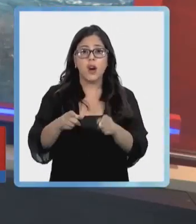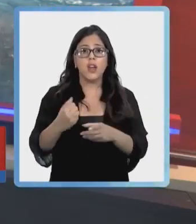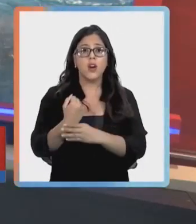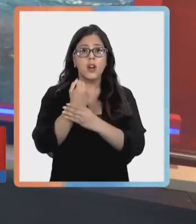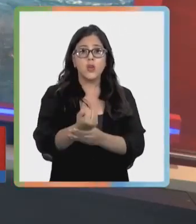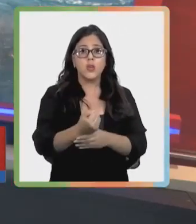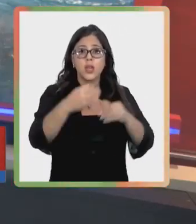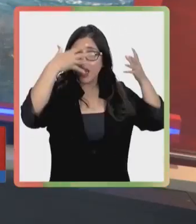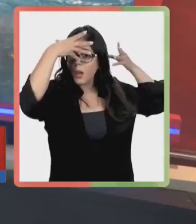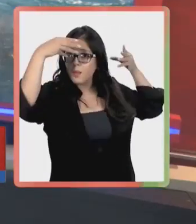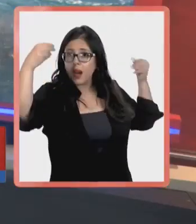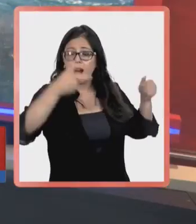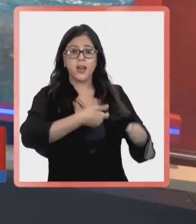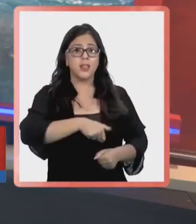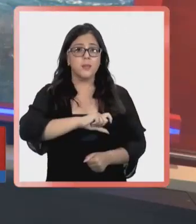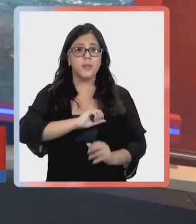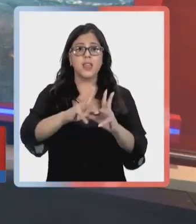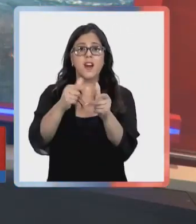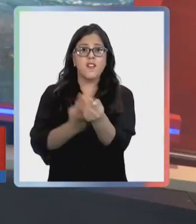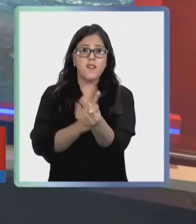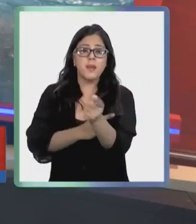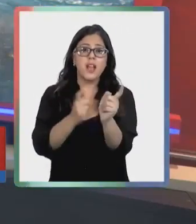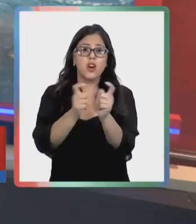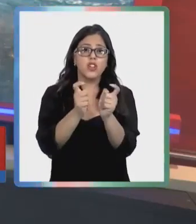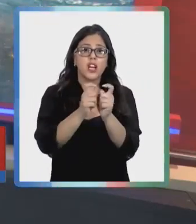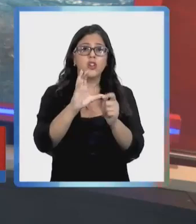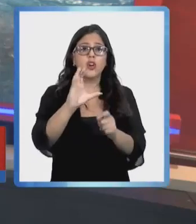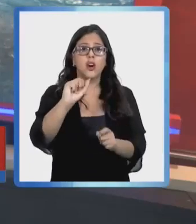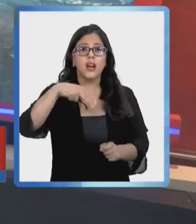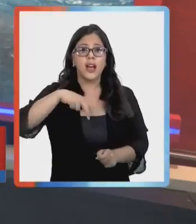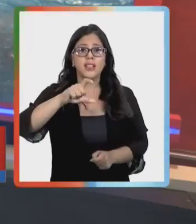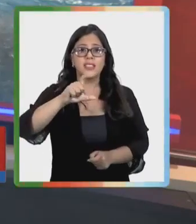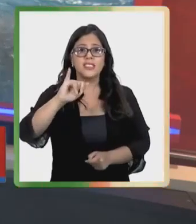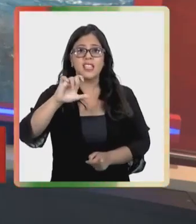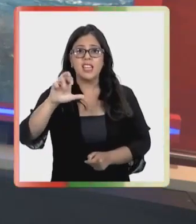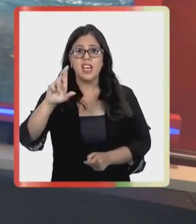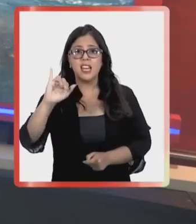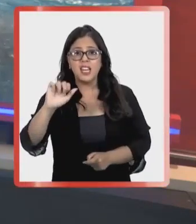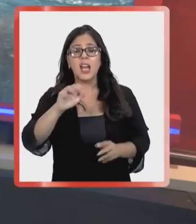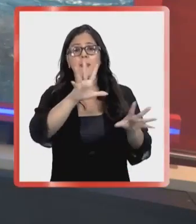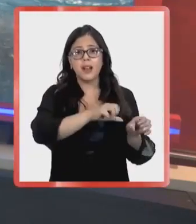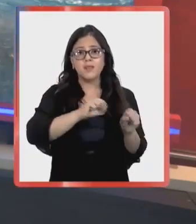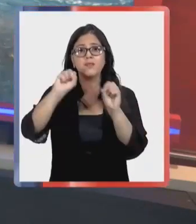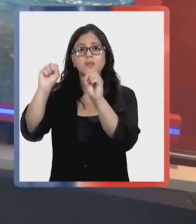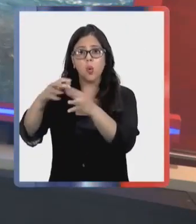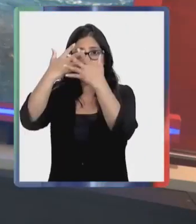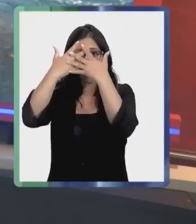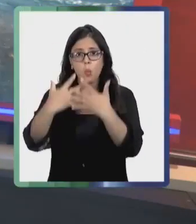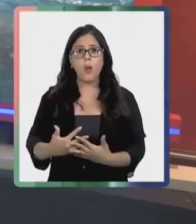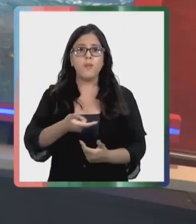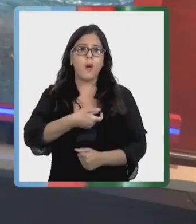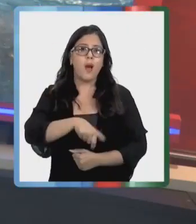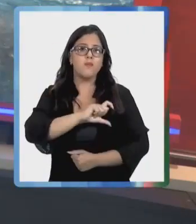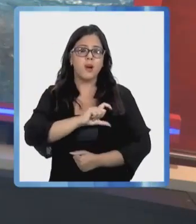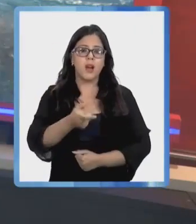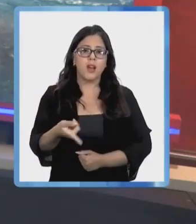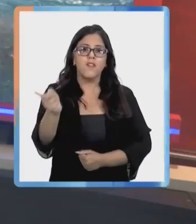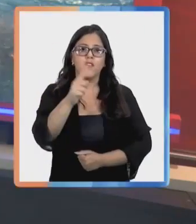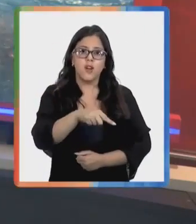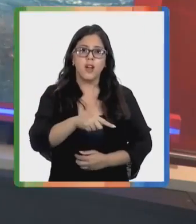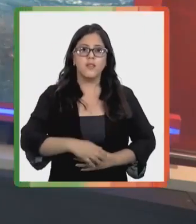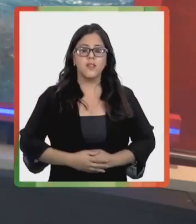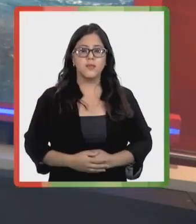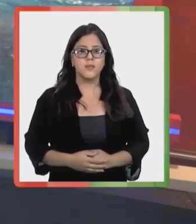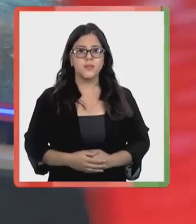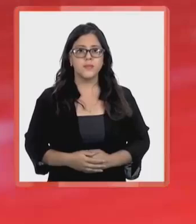Con la ayuda de la Embajada de España, su familia tomó contacto con la Cancillería para poder repatriarlo. Universidad Autónoma Televisión con